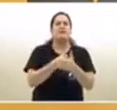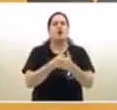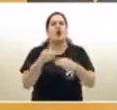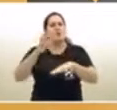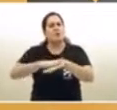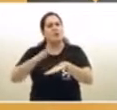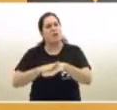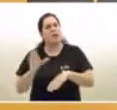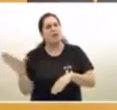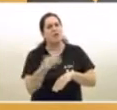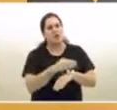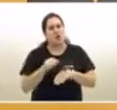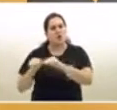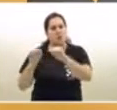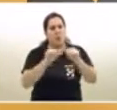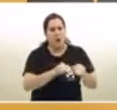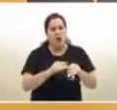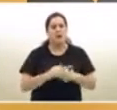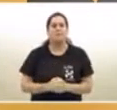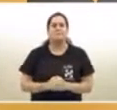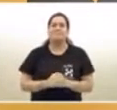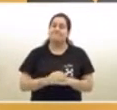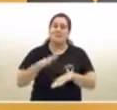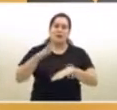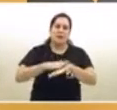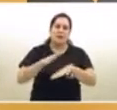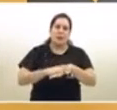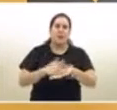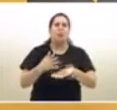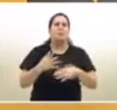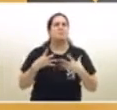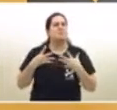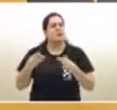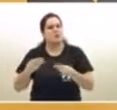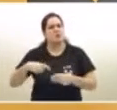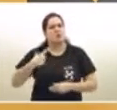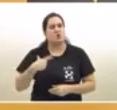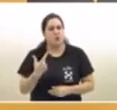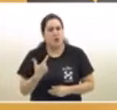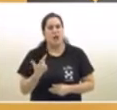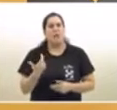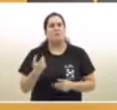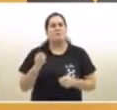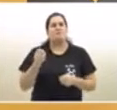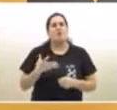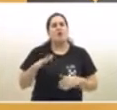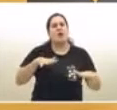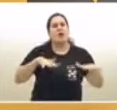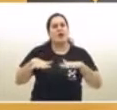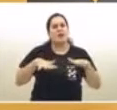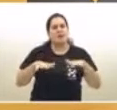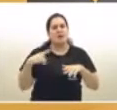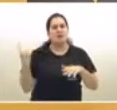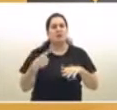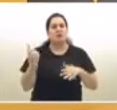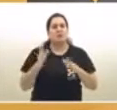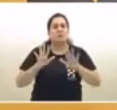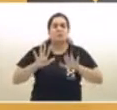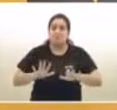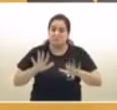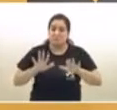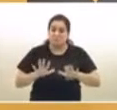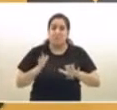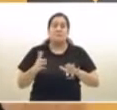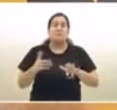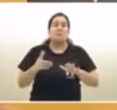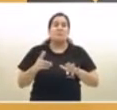nuestra responsabilidad, nuestra solidaridad social, porque son actividades que podemos mantener, como dijimos siempre, en